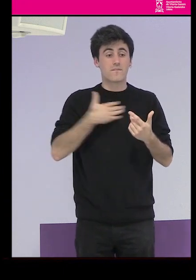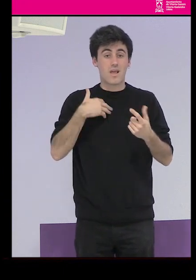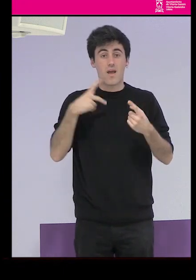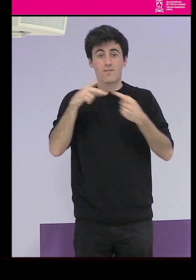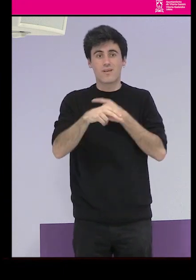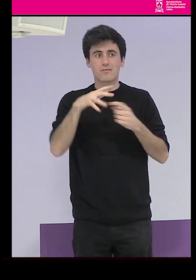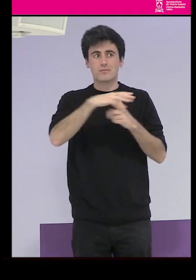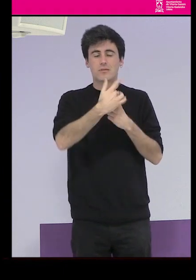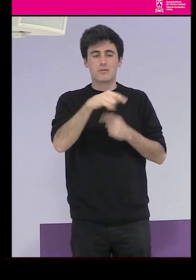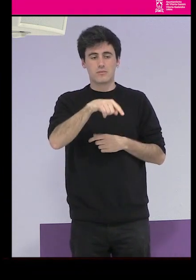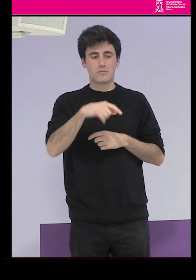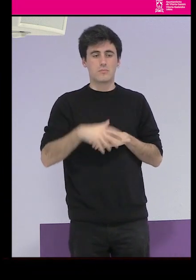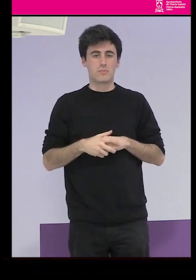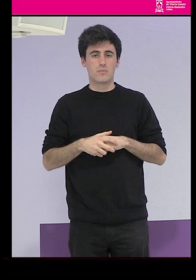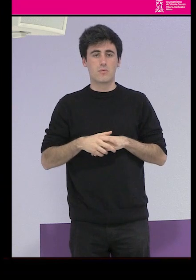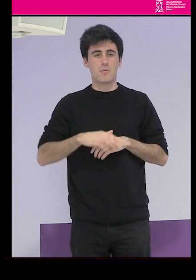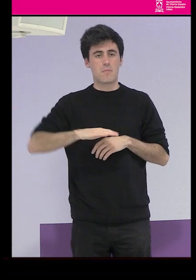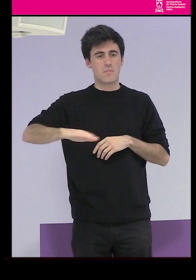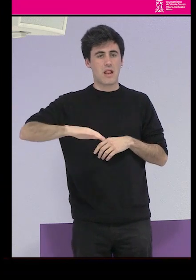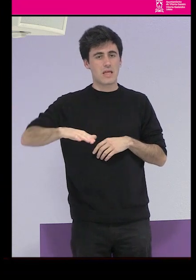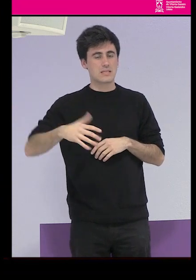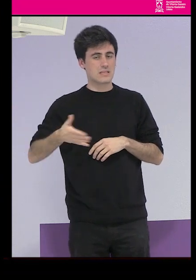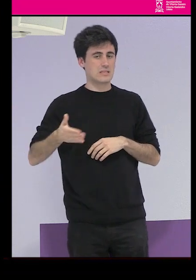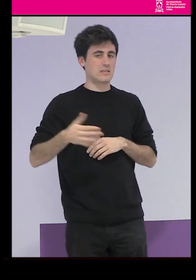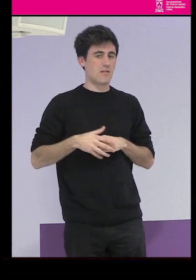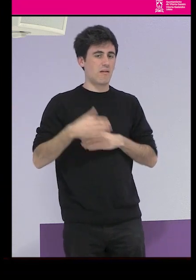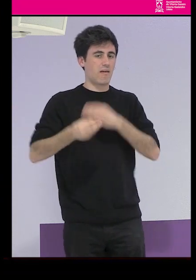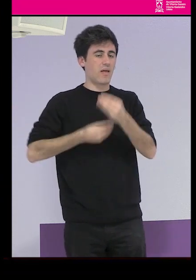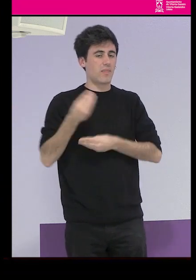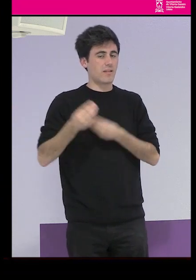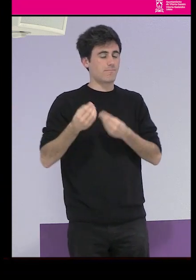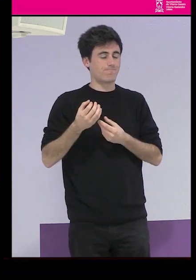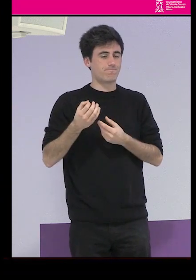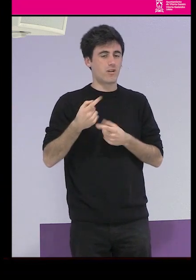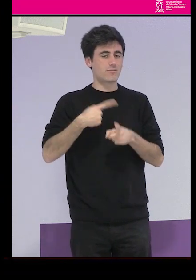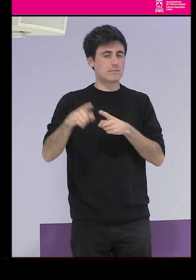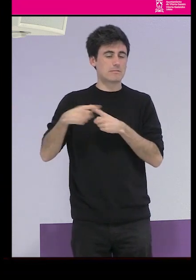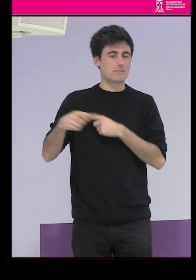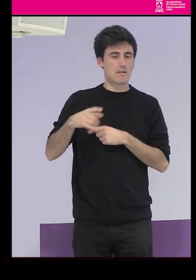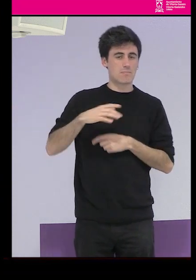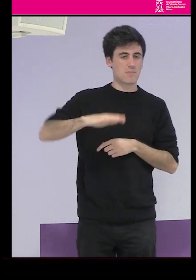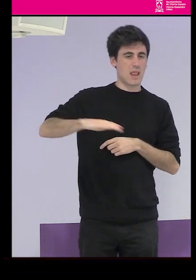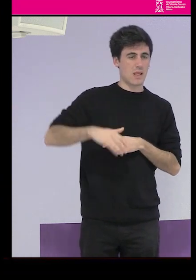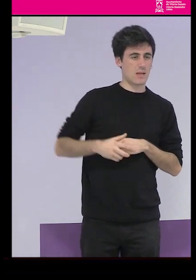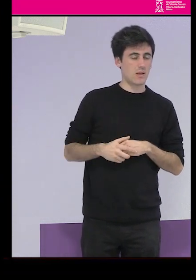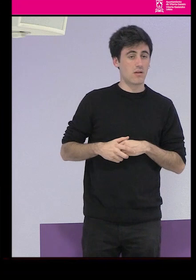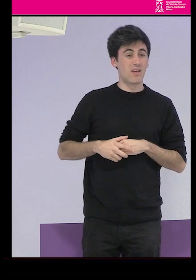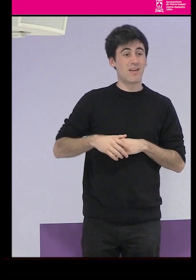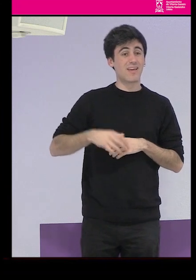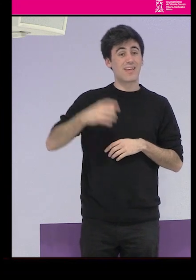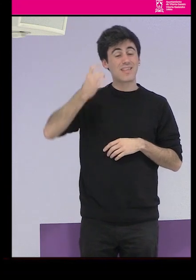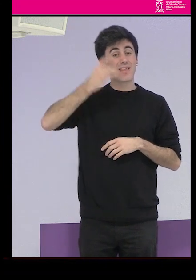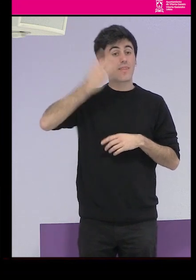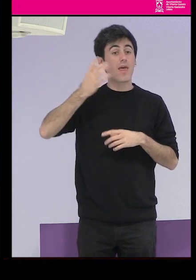claro, pues nosotras, malas ellas y pícaras, que hacen lo que no tienen que hacer. Esta idea de mujer, que tampoco es